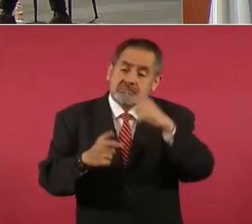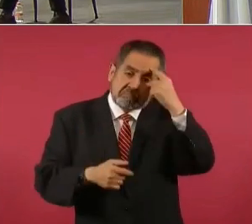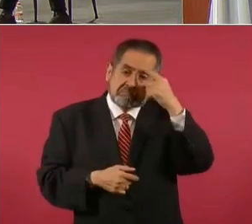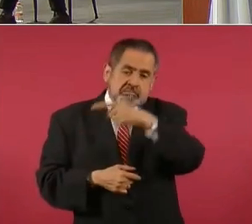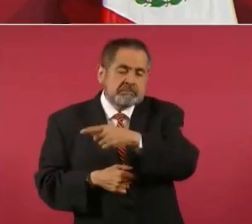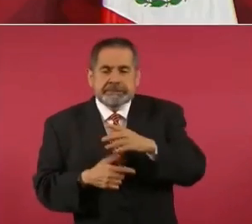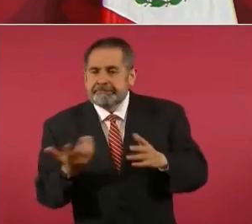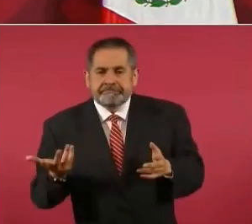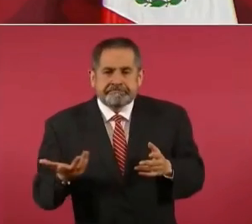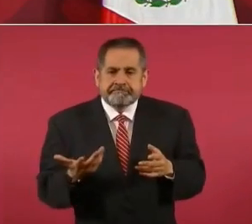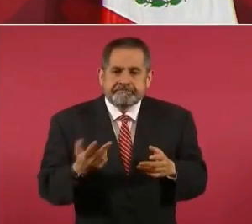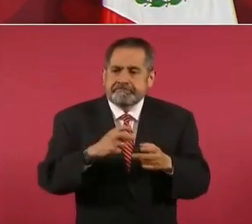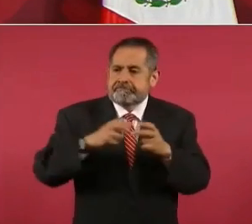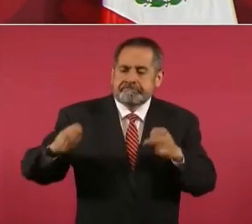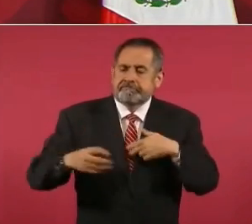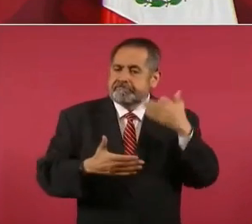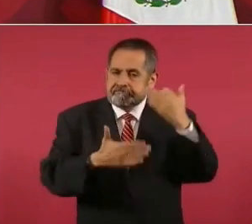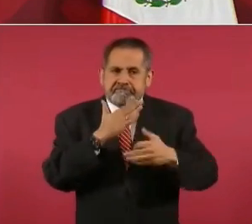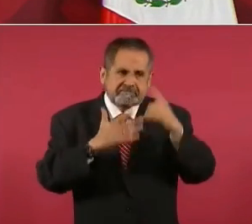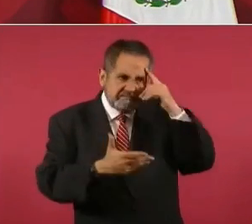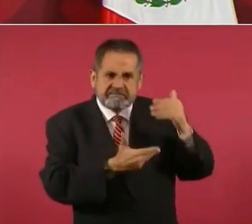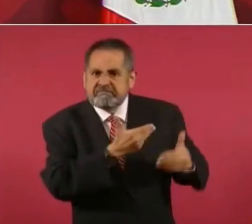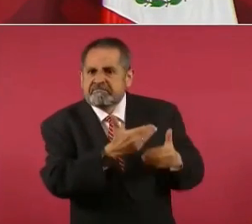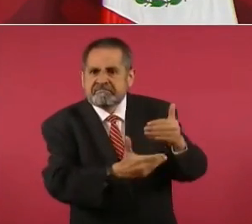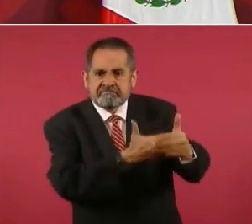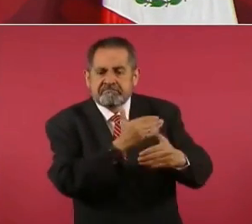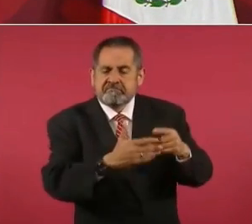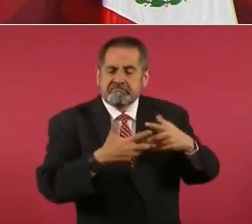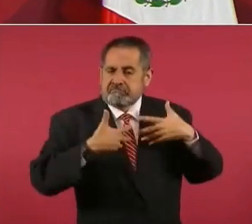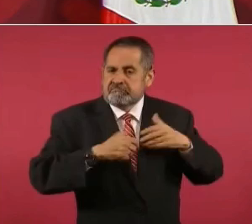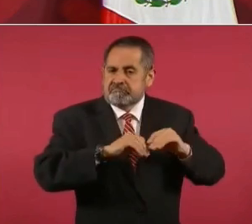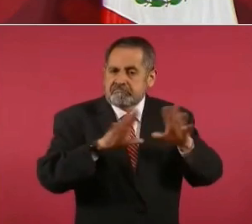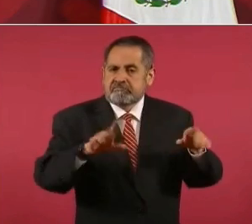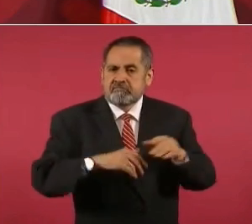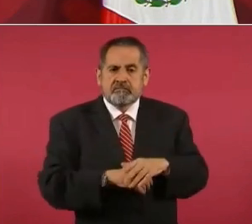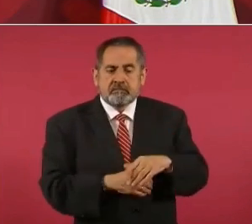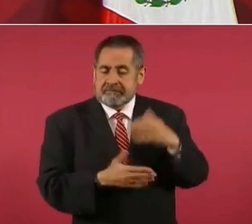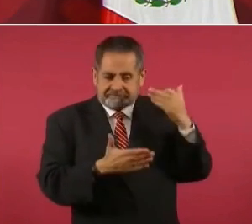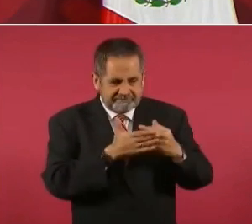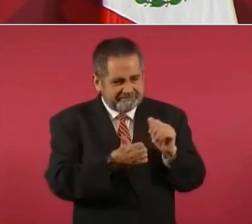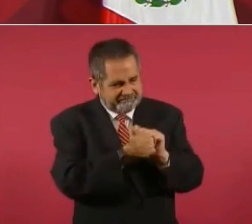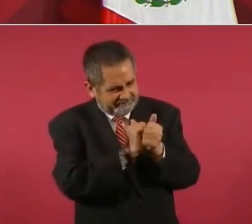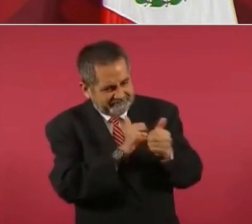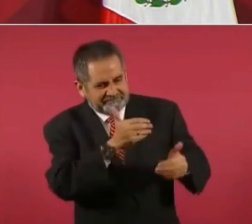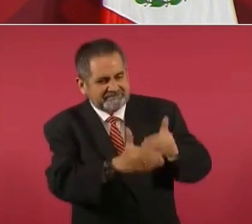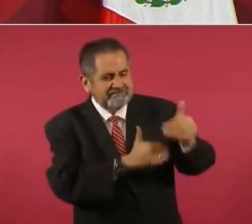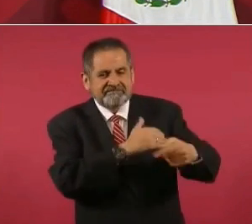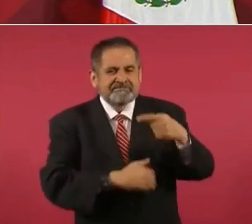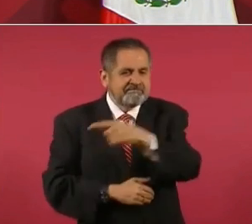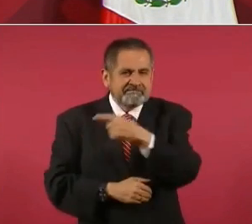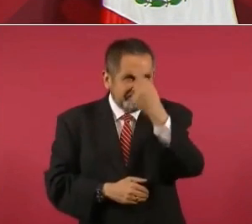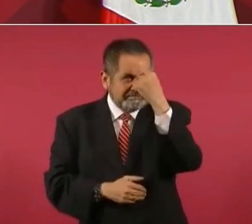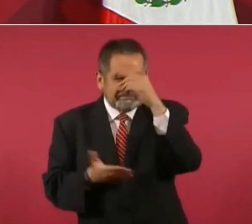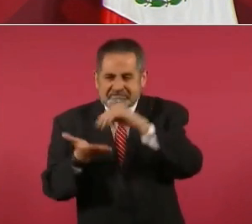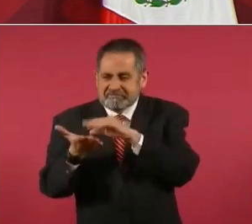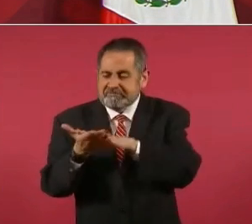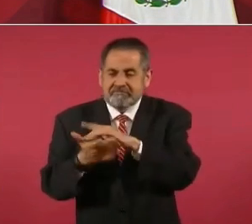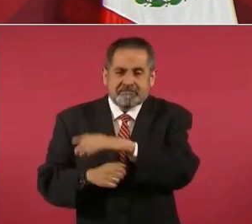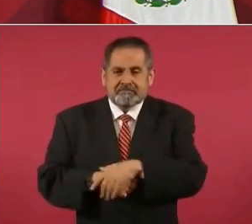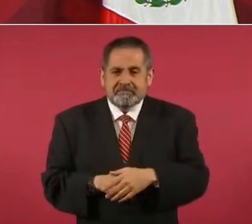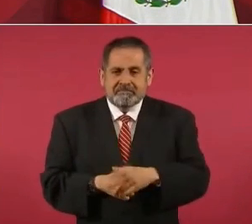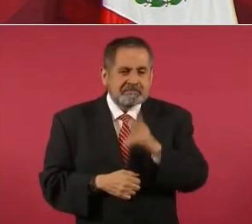se quedaron fuera de la órbita civilizatoria o de la evolución. Par de